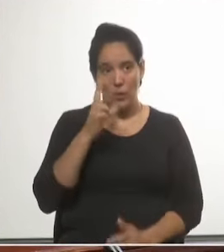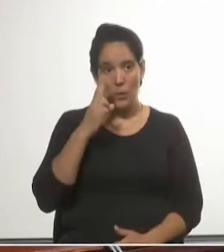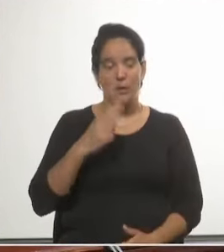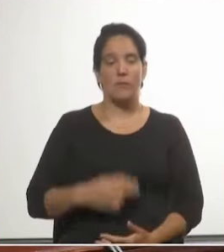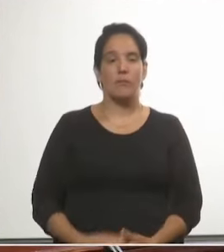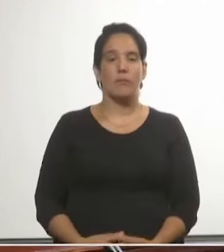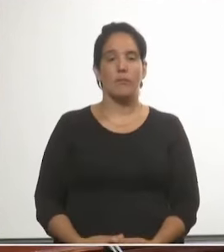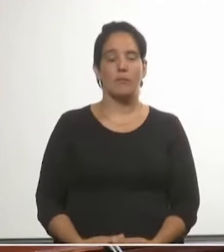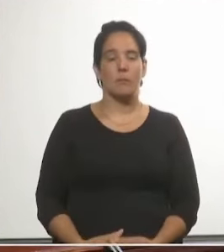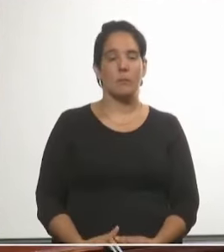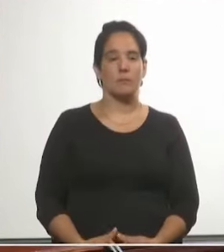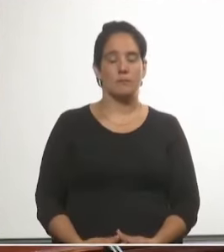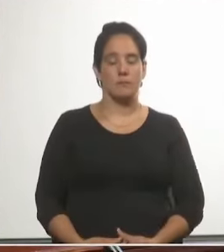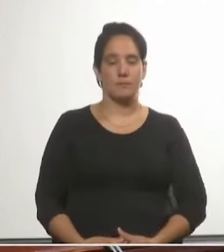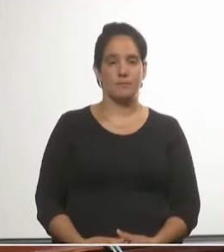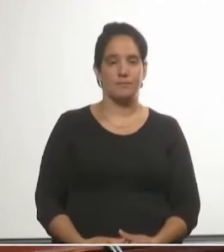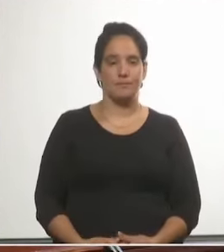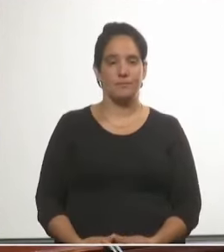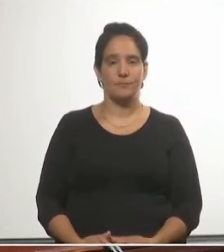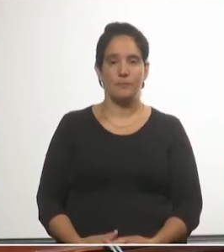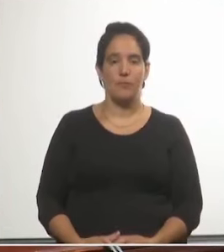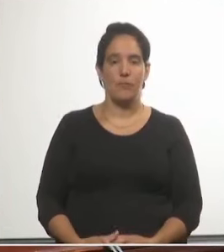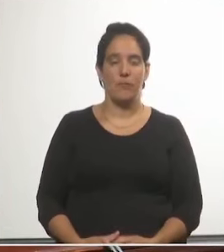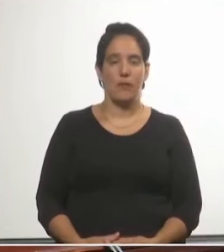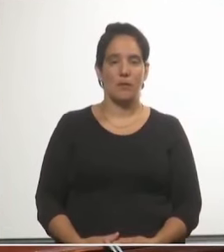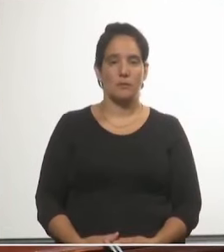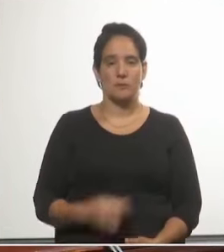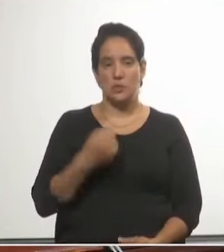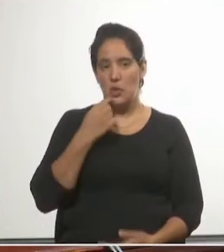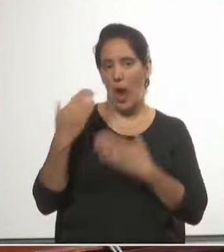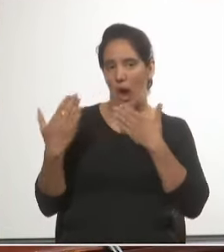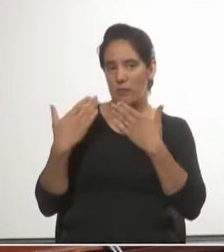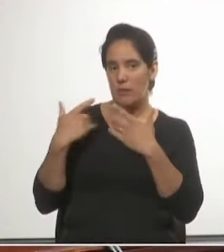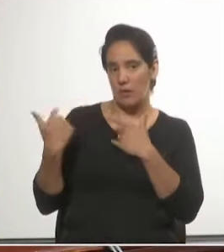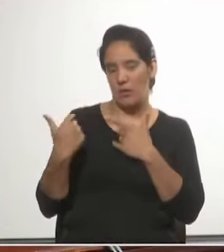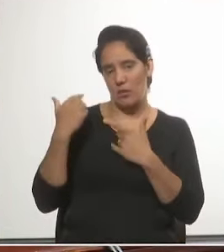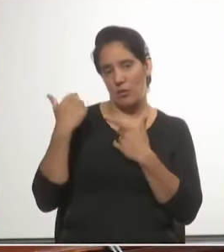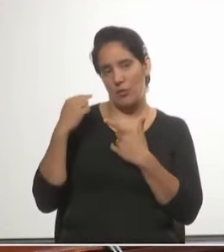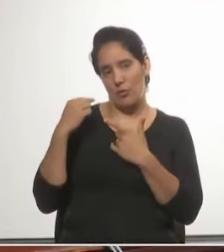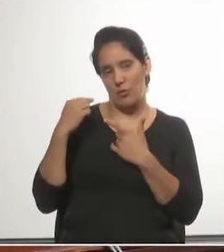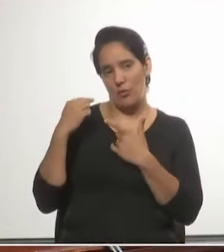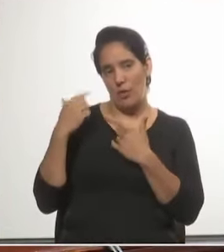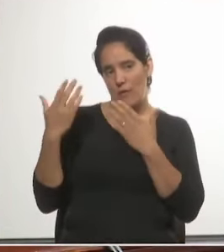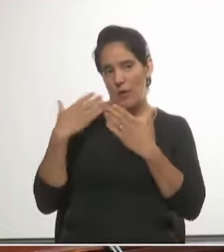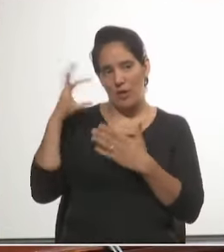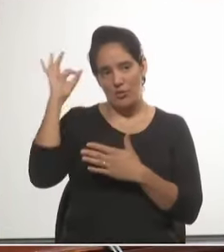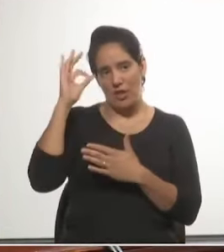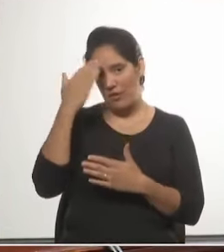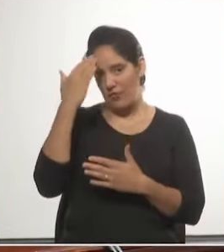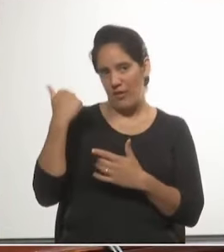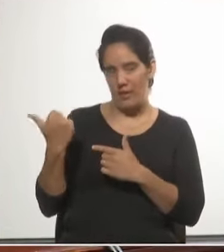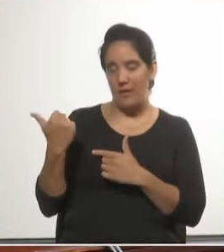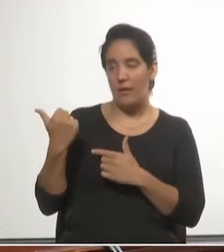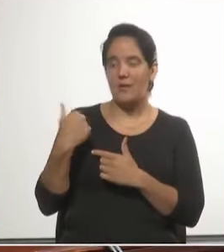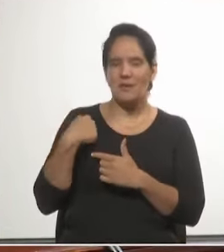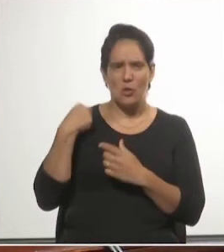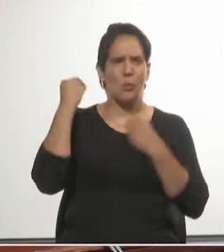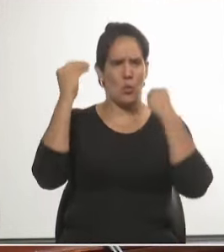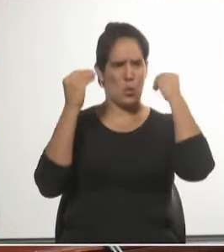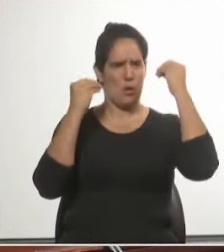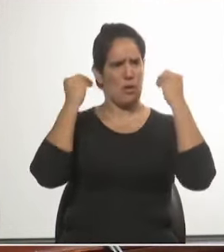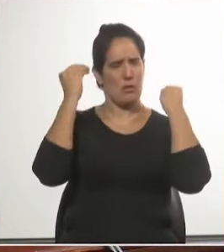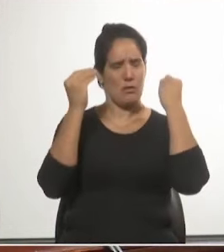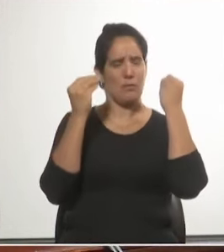y yo le decía hace un rato a un colega de la oposición que me preocupa